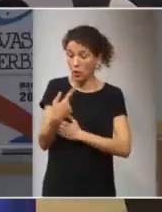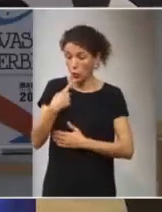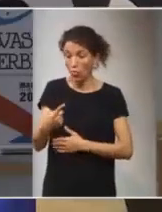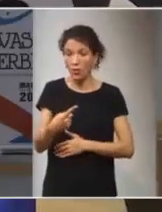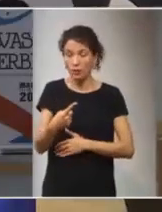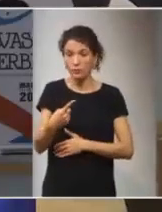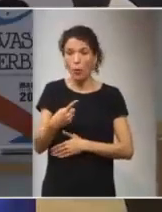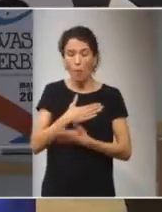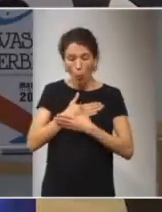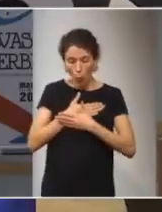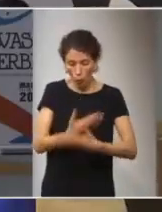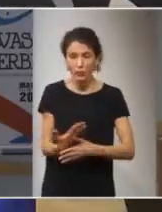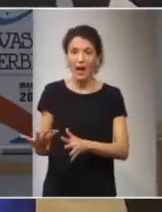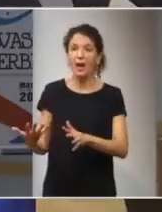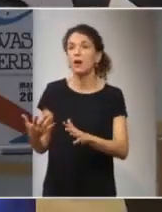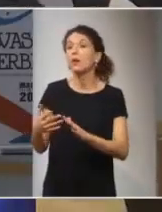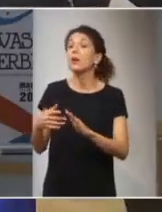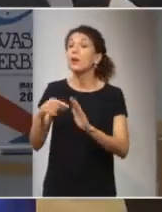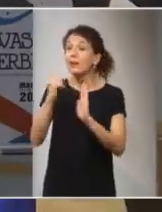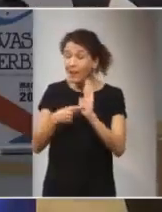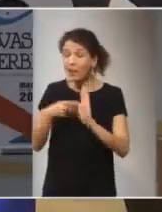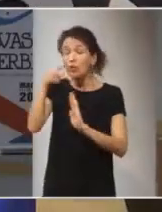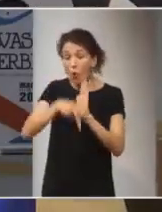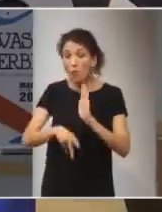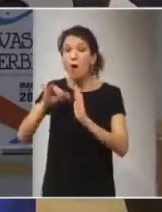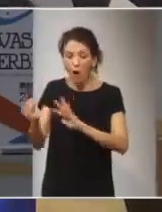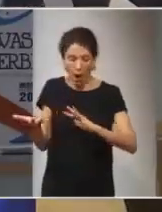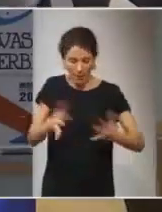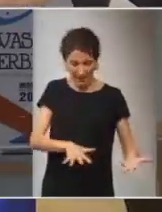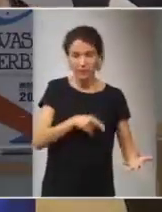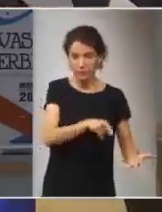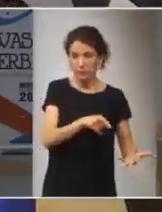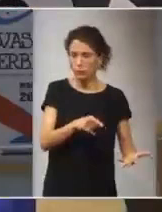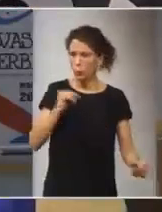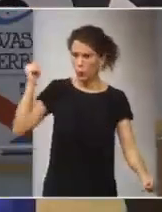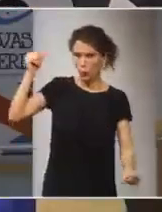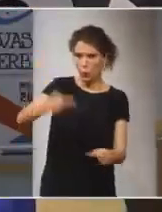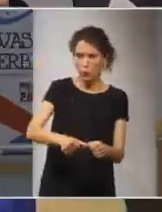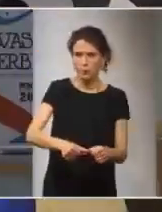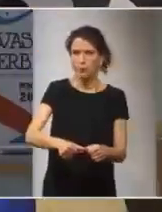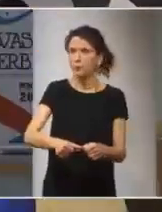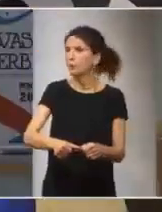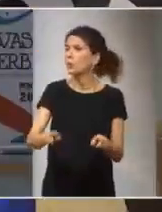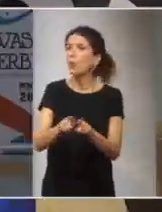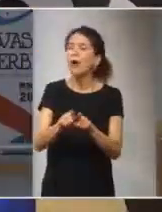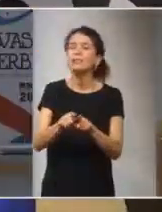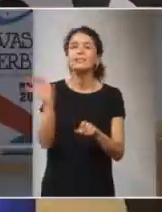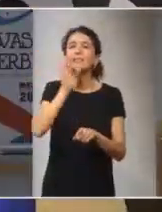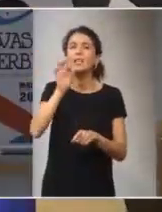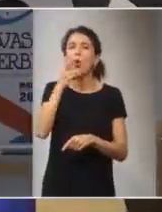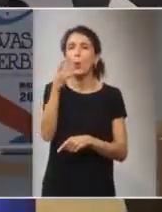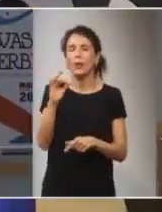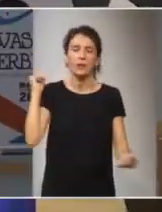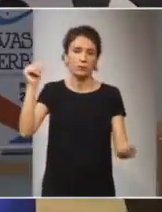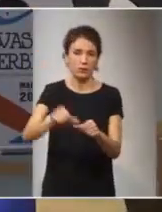voluntad de aplicar las propias normas que a lo largo de todo el siglo XX